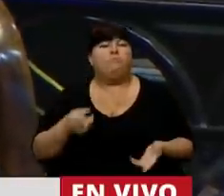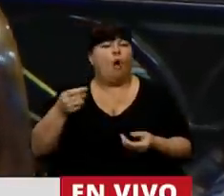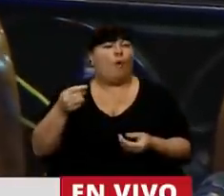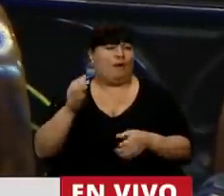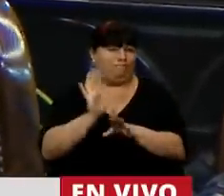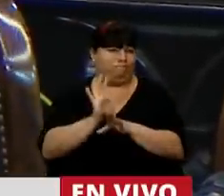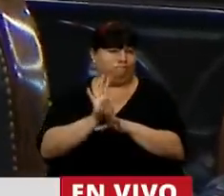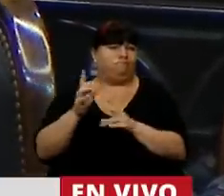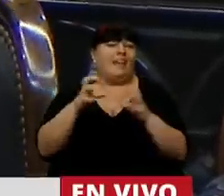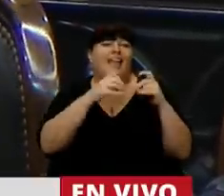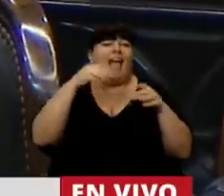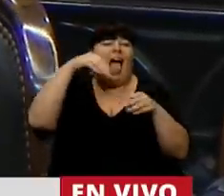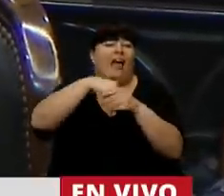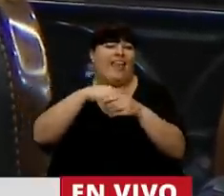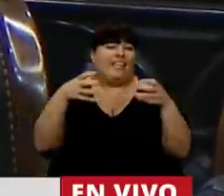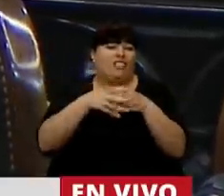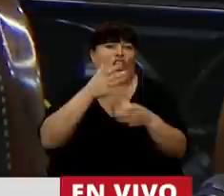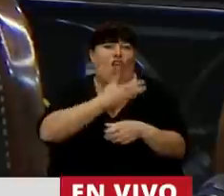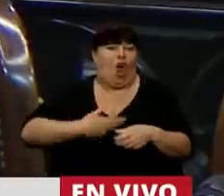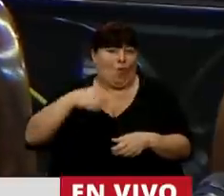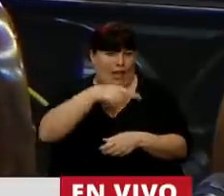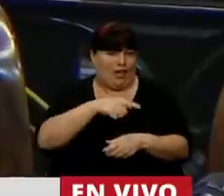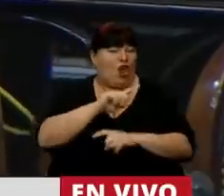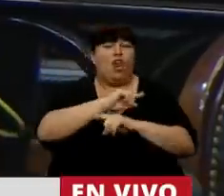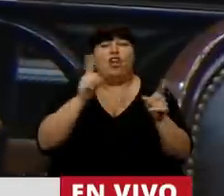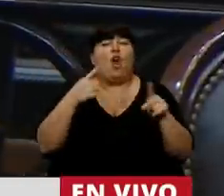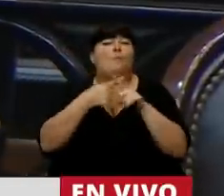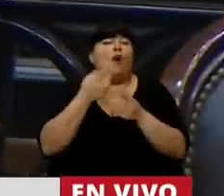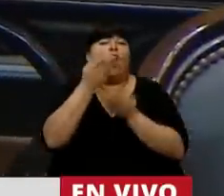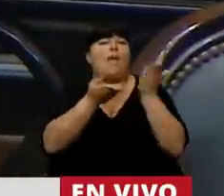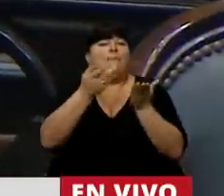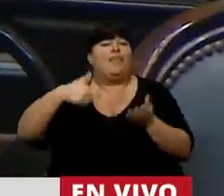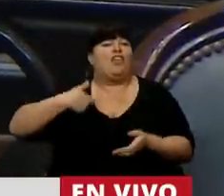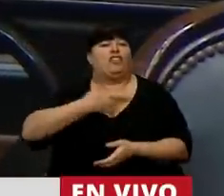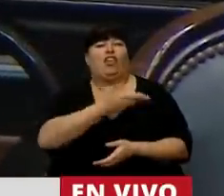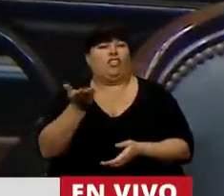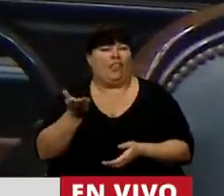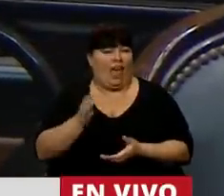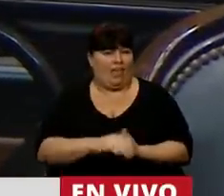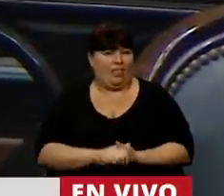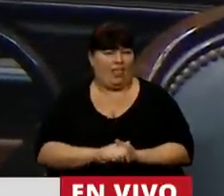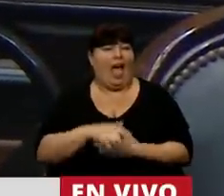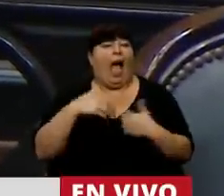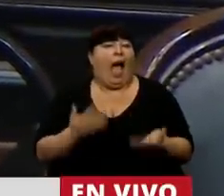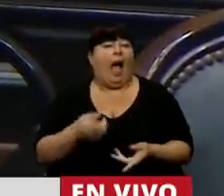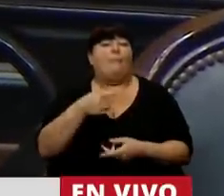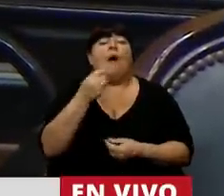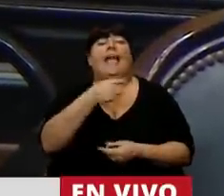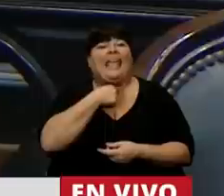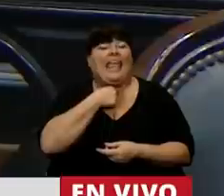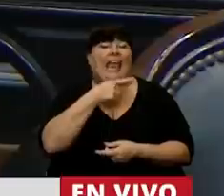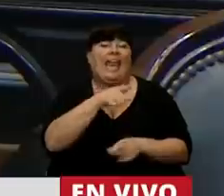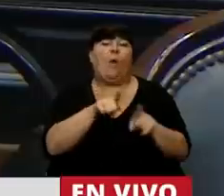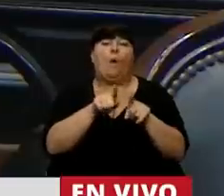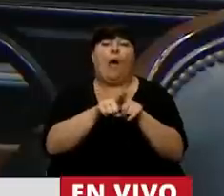porque responde a las discusiones internas de la coalición gobernante y no a las demandas de la sociedad. Oportunista porque pretende